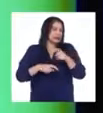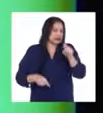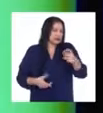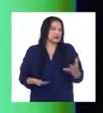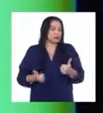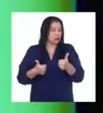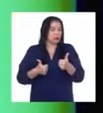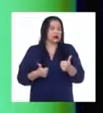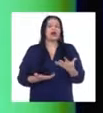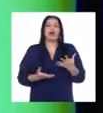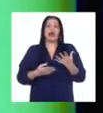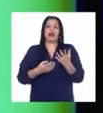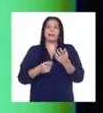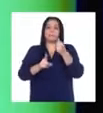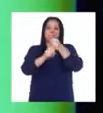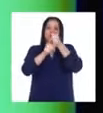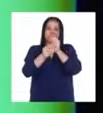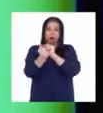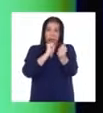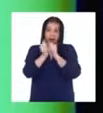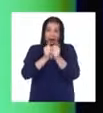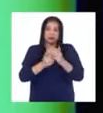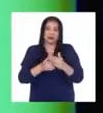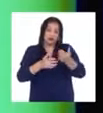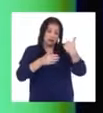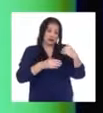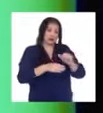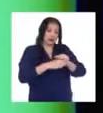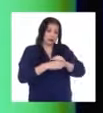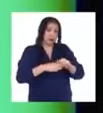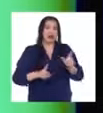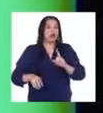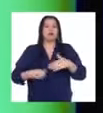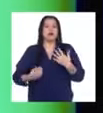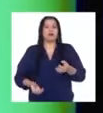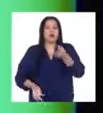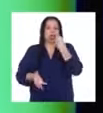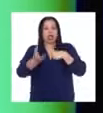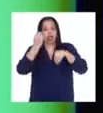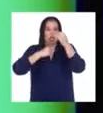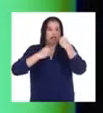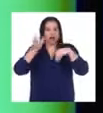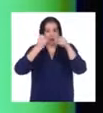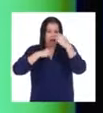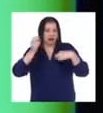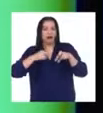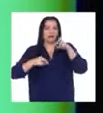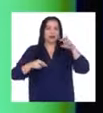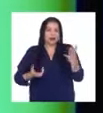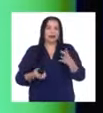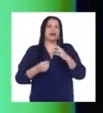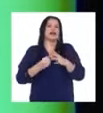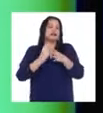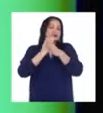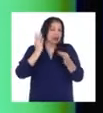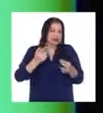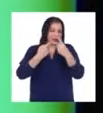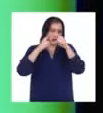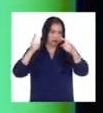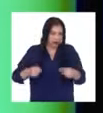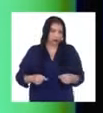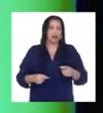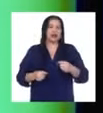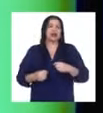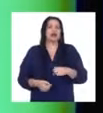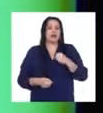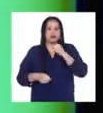competencia. No podemos consumir mayor cantidad de proteínas, carbohidratos que vamos a